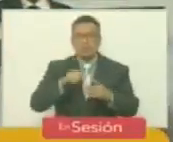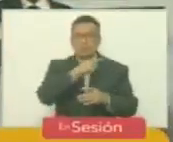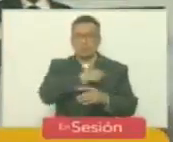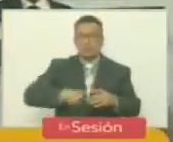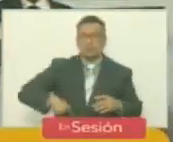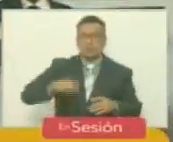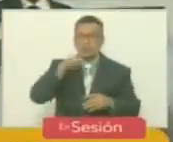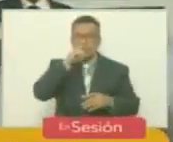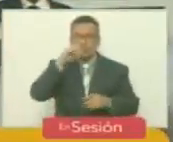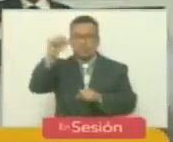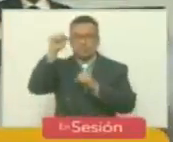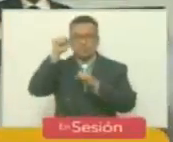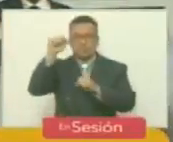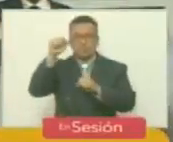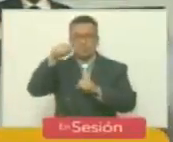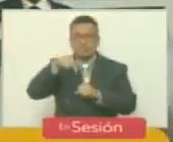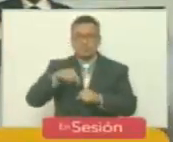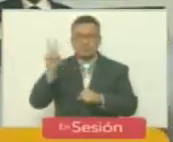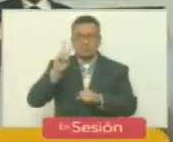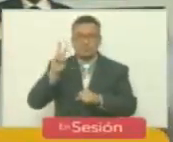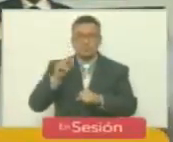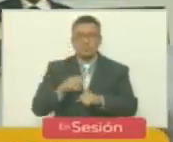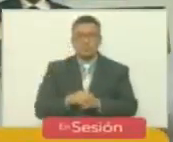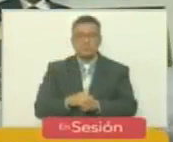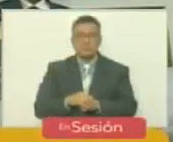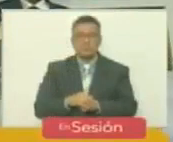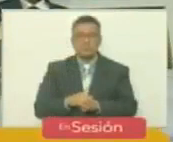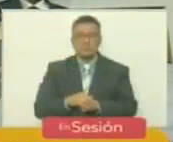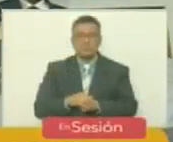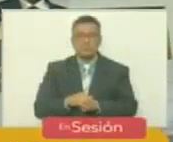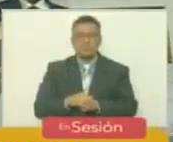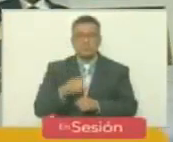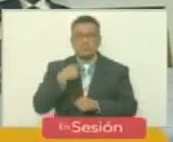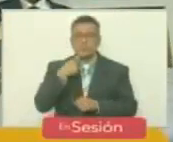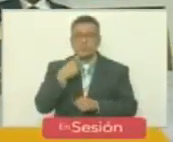Maduro Moros, presidente de la... favor, diputados.